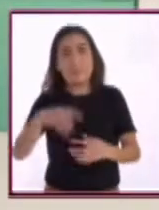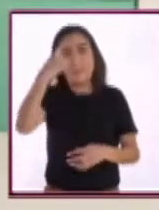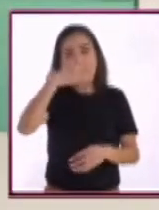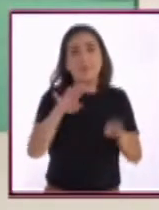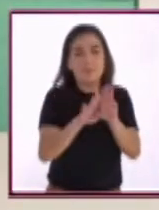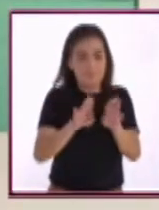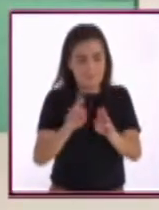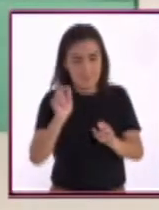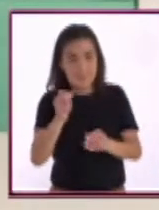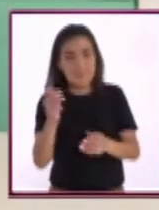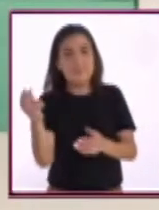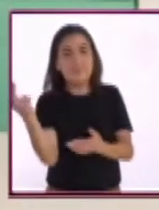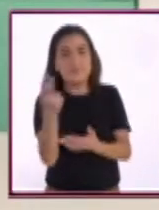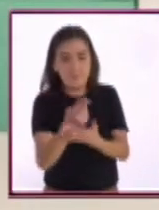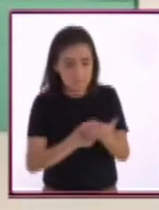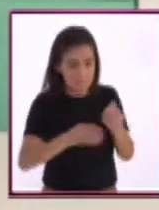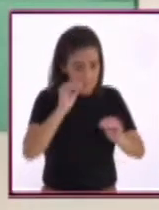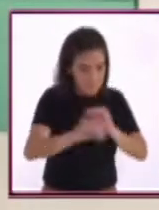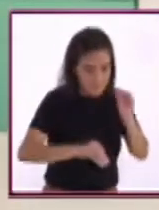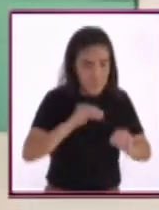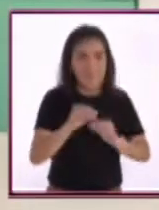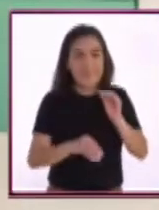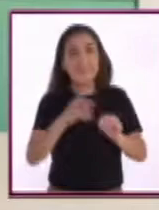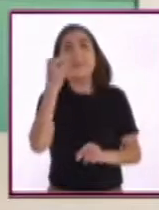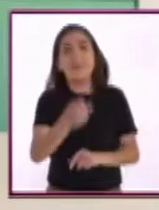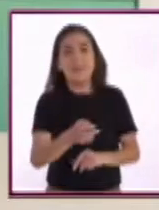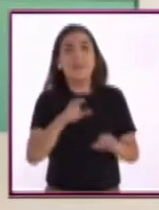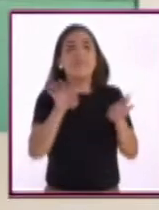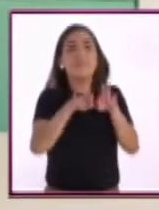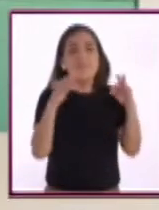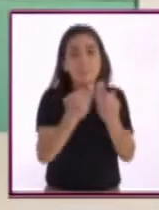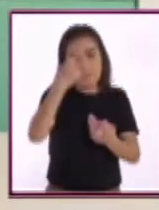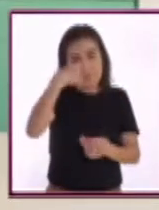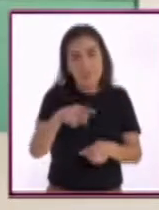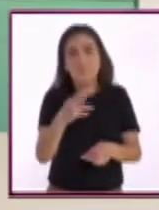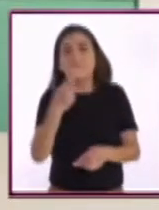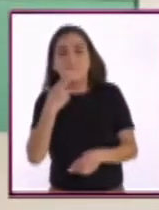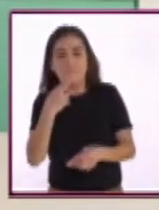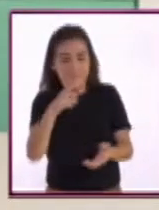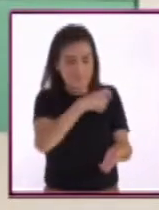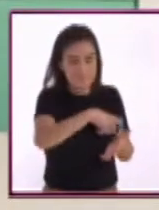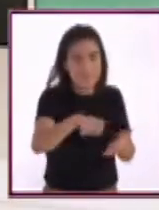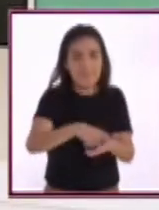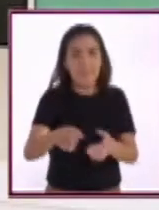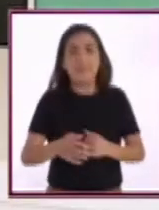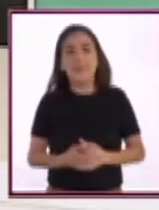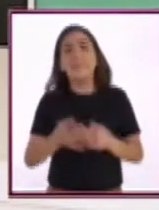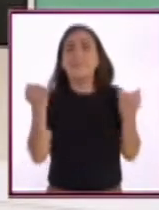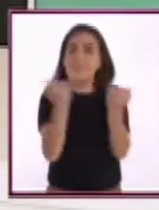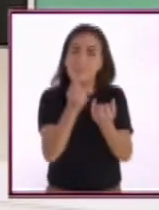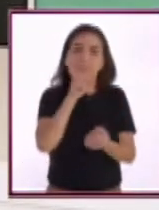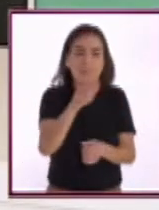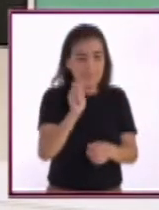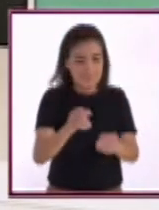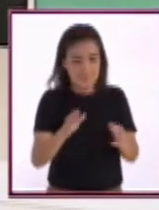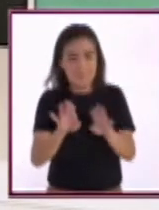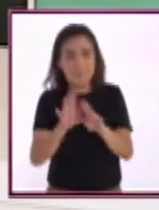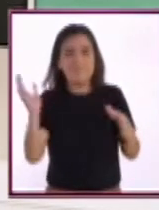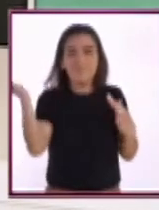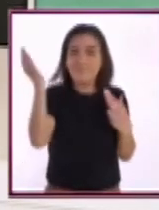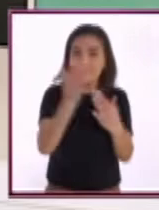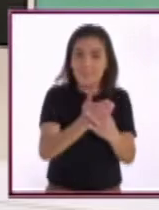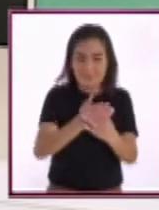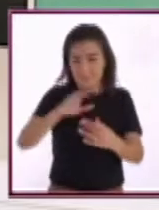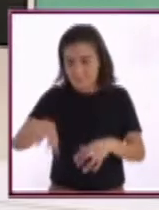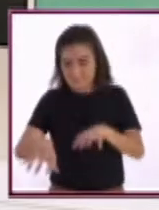producción, en los procesos de diseño de los productos, y en la forma de consumo, ¿no? Y bueno, siempre